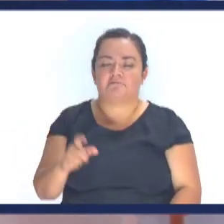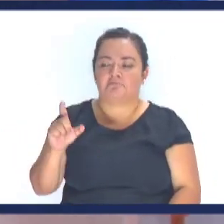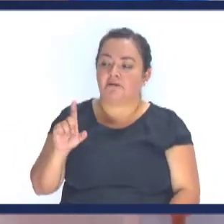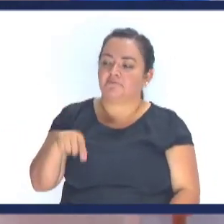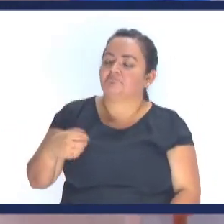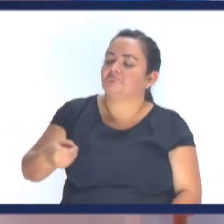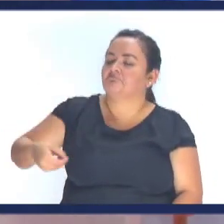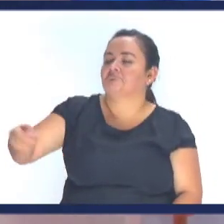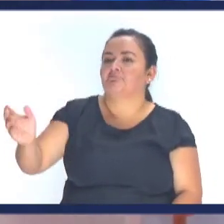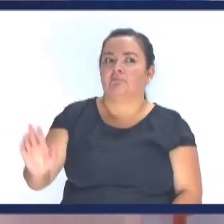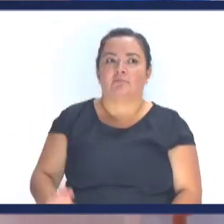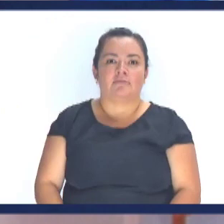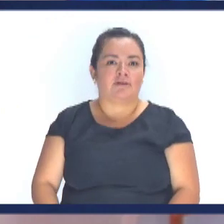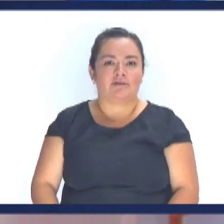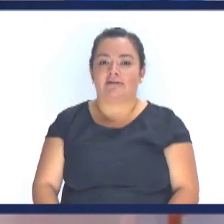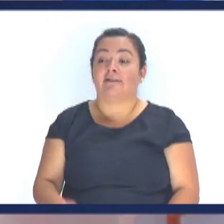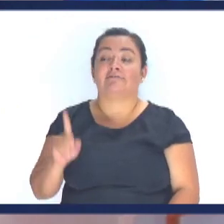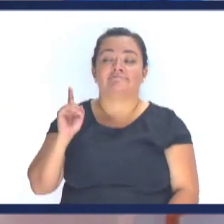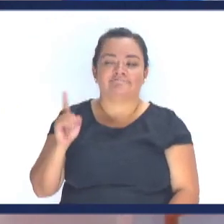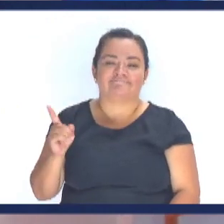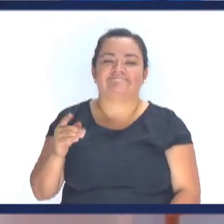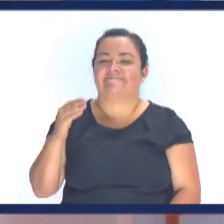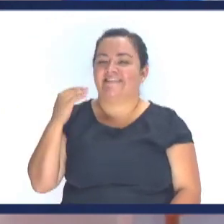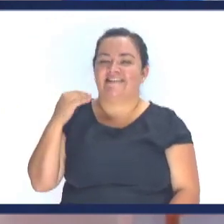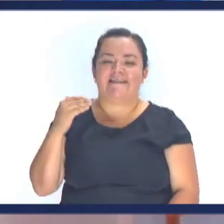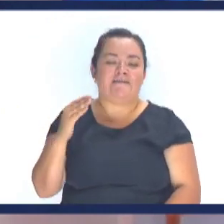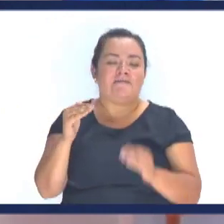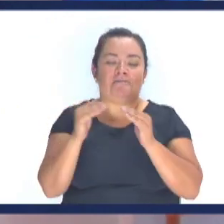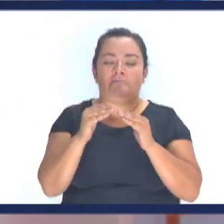Que le di la tarjeta Si bien es hijo De la nana